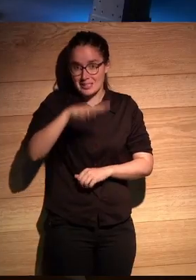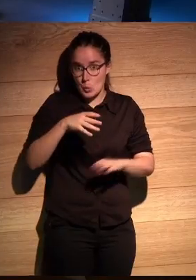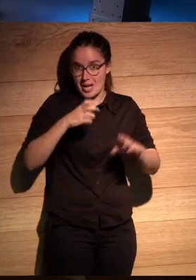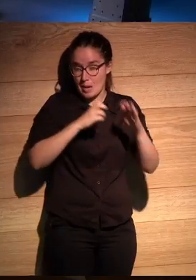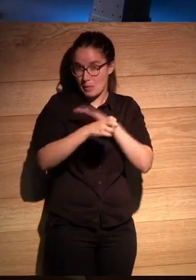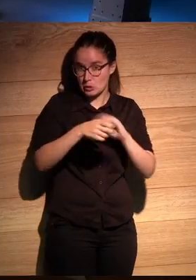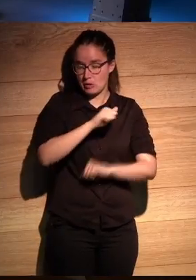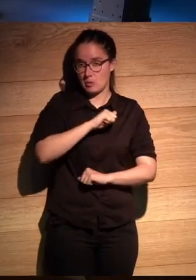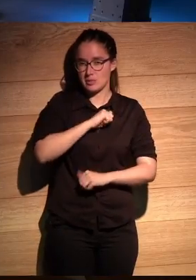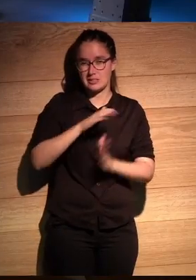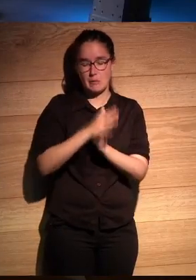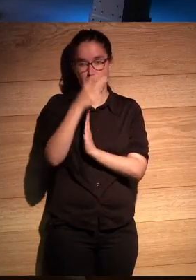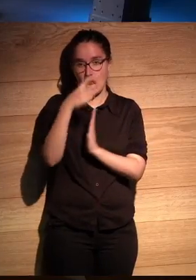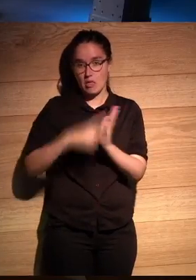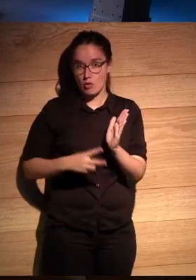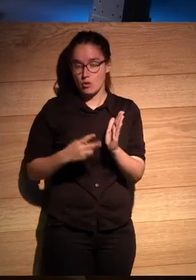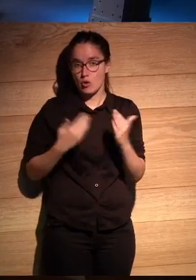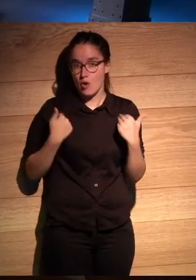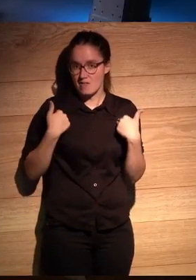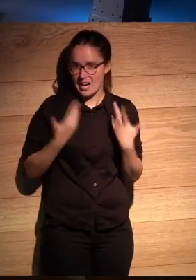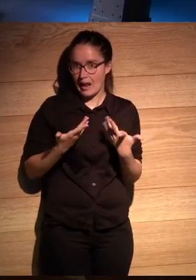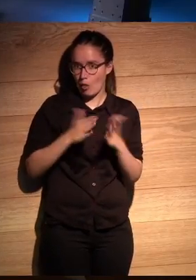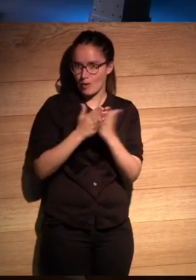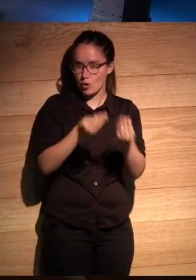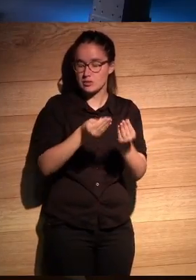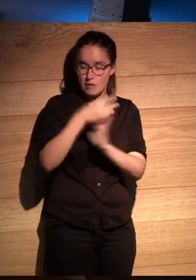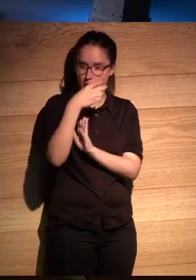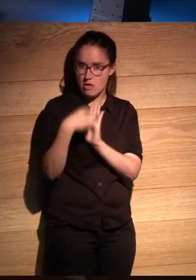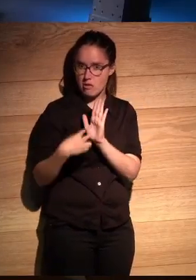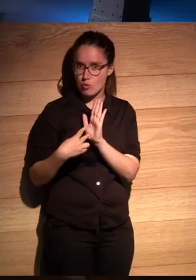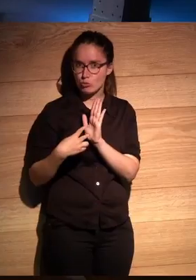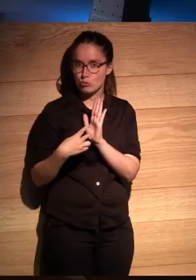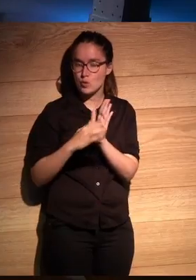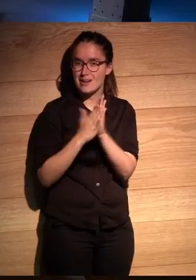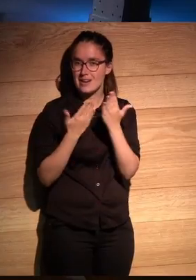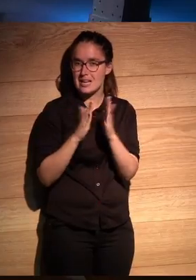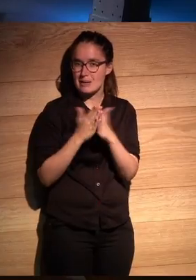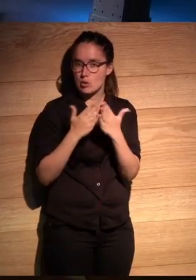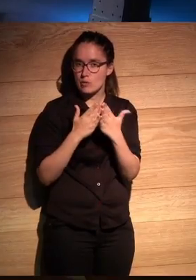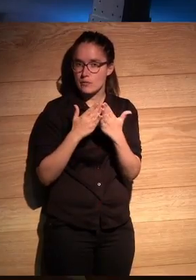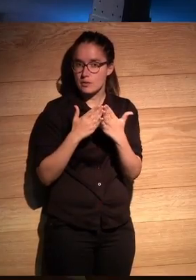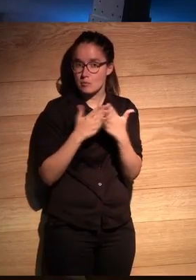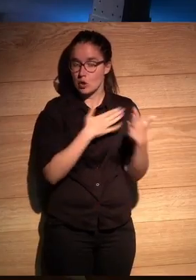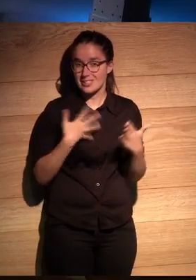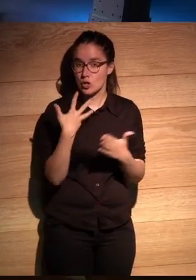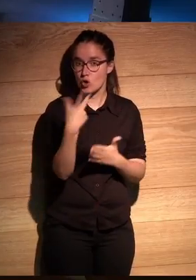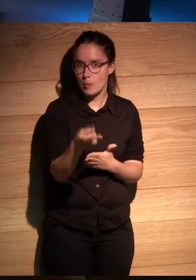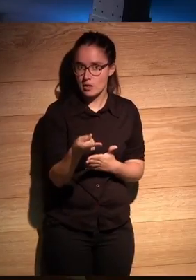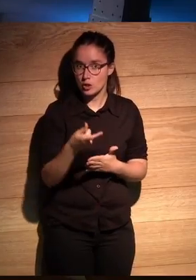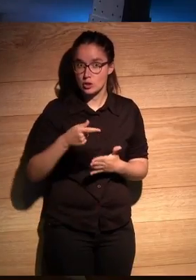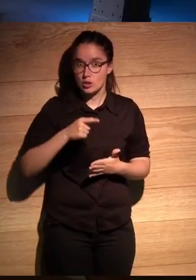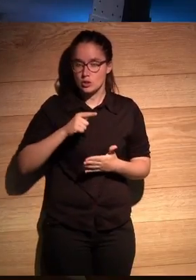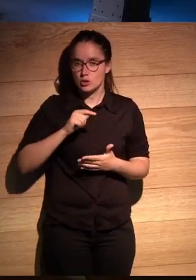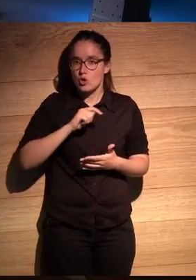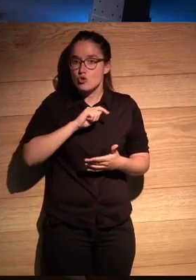Rodrigo y estaba leyendo pues yo le había regalado un libro y estaba leyendo un libro y me lo quisieron robar y yo es que yo sentí